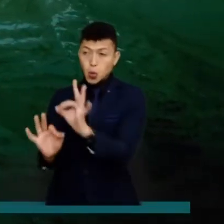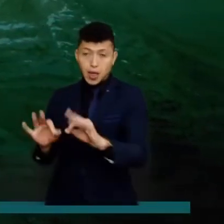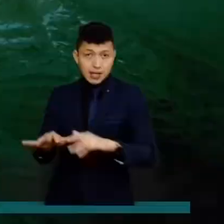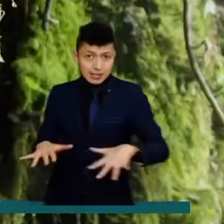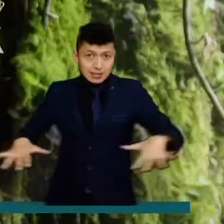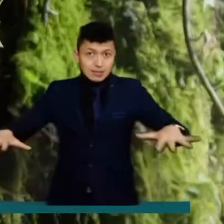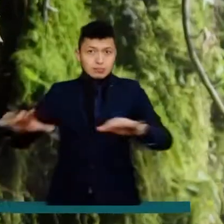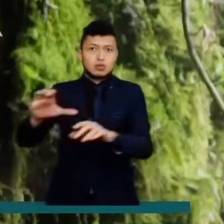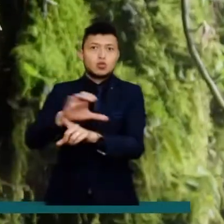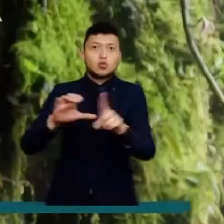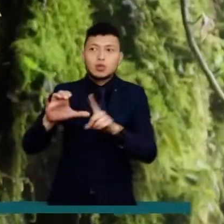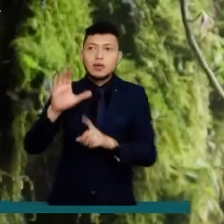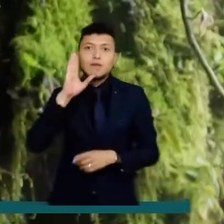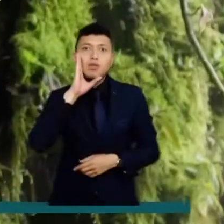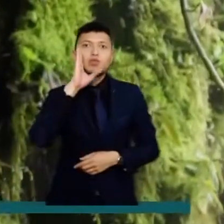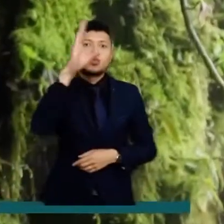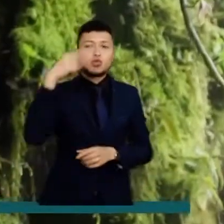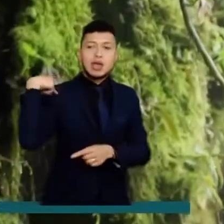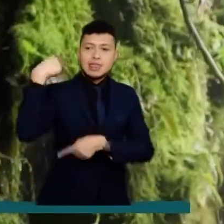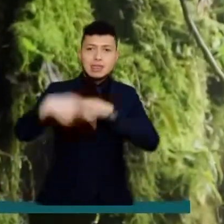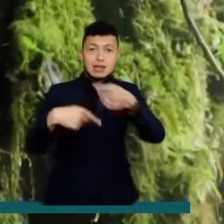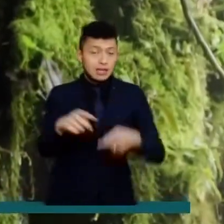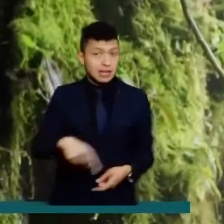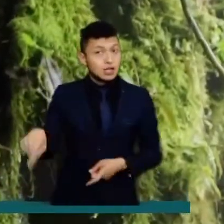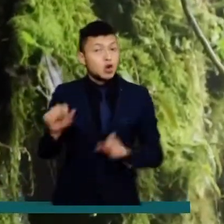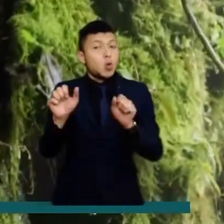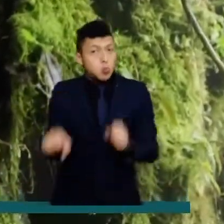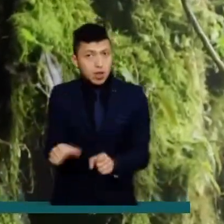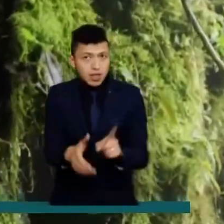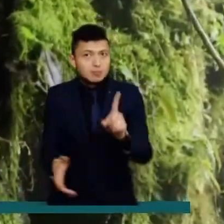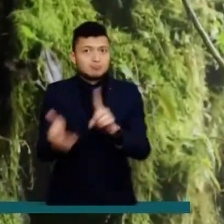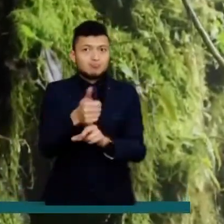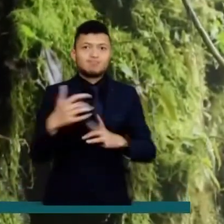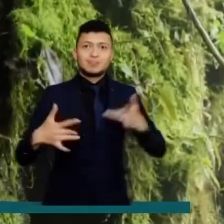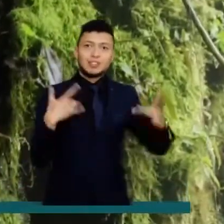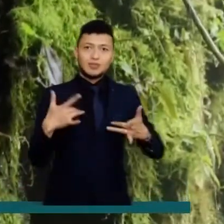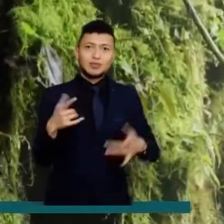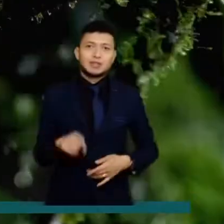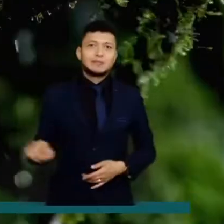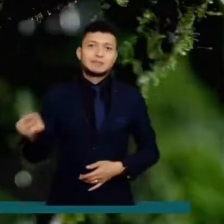espacio para que las futuras generaciones también puedan disfrutarlas.